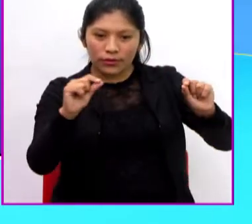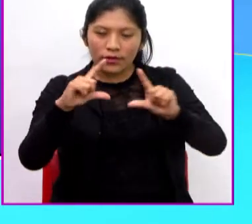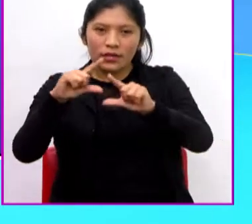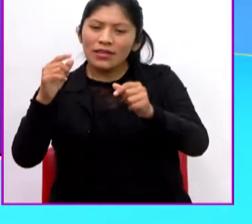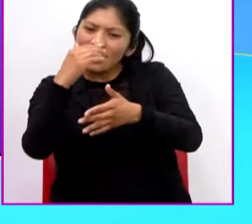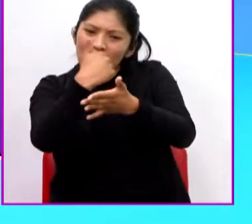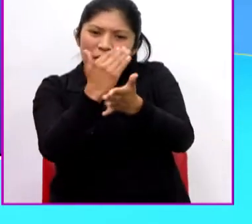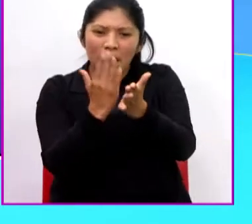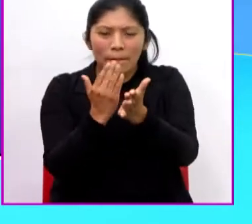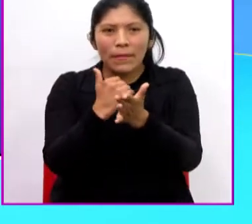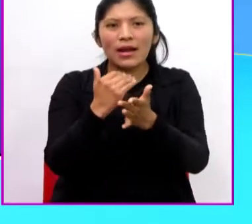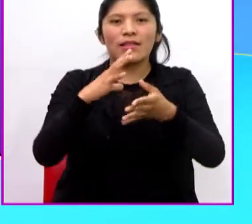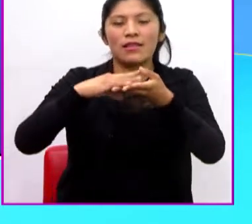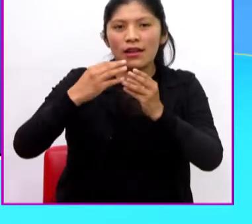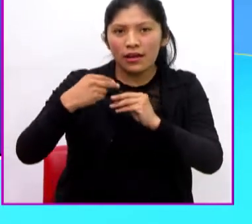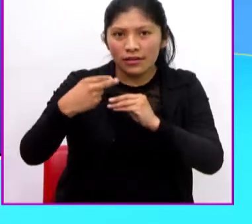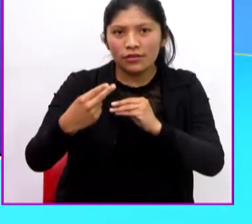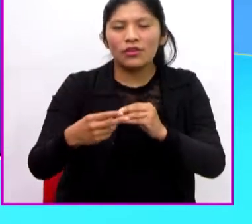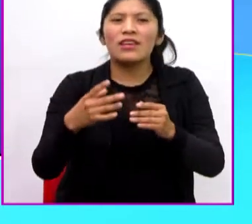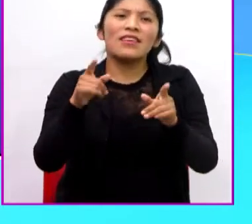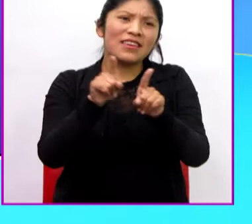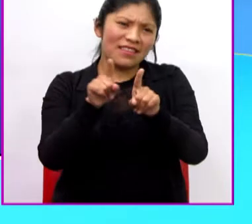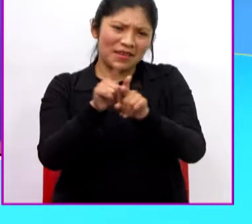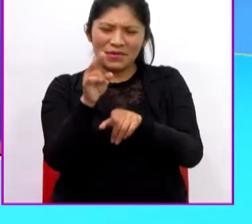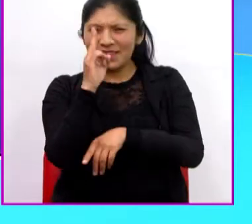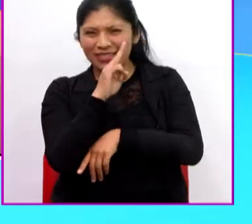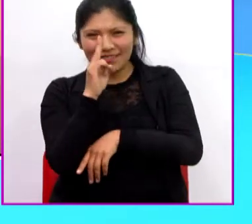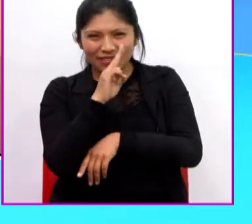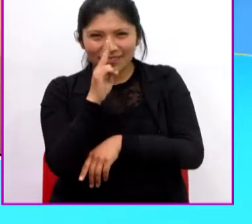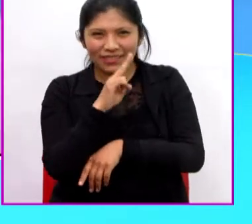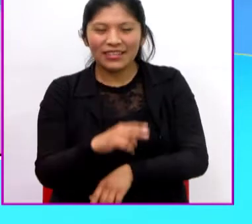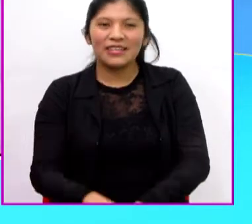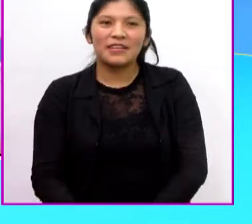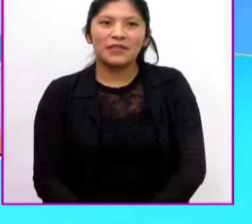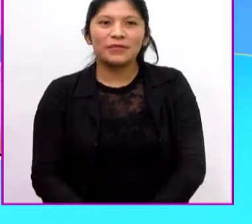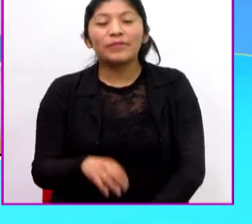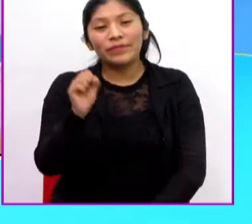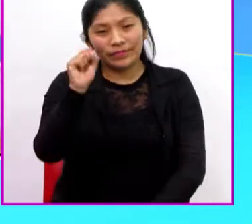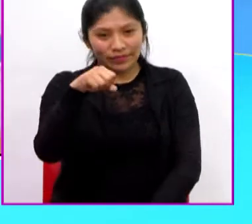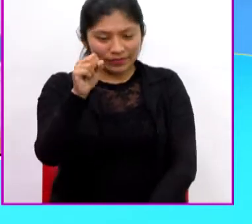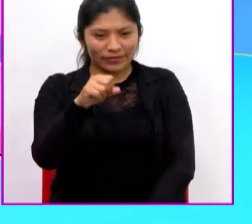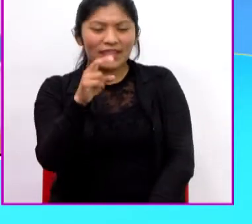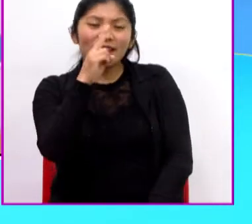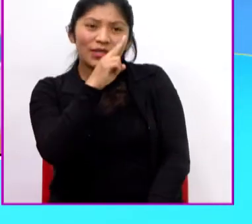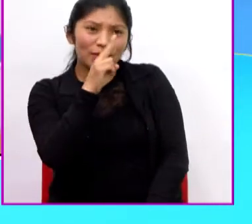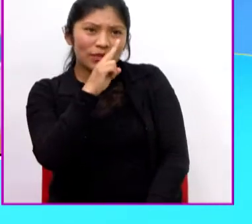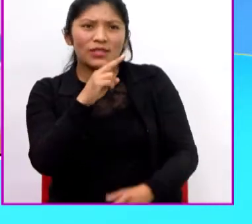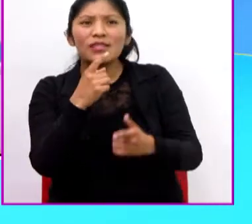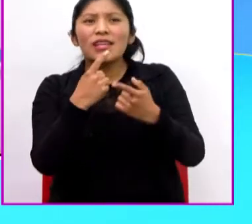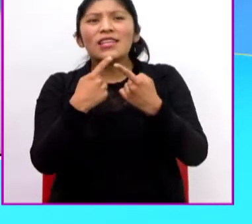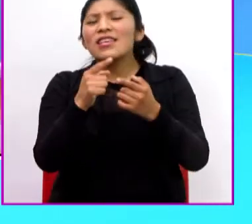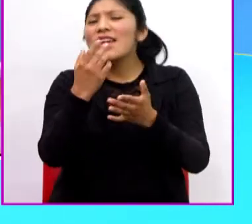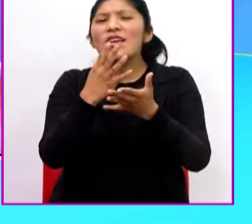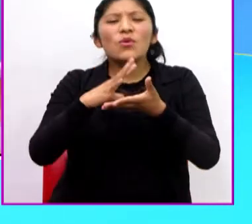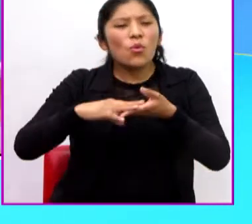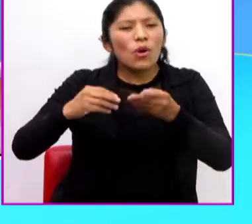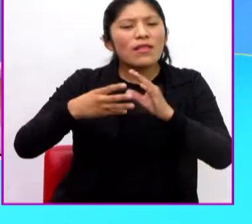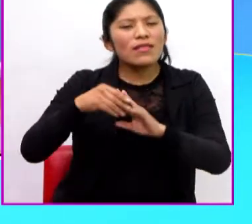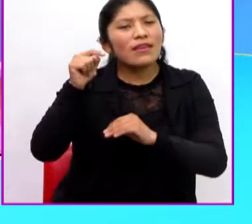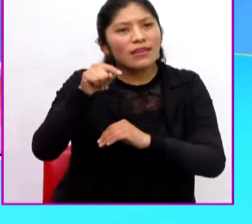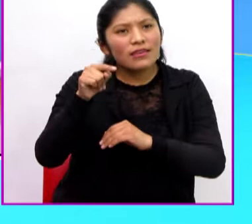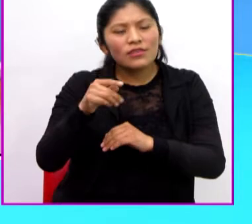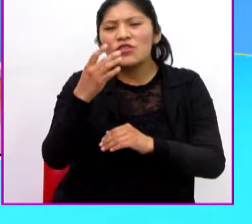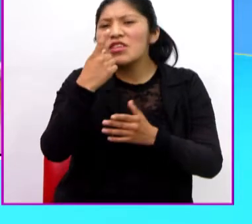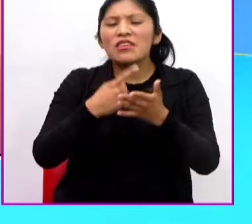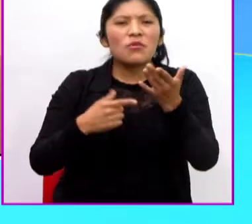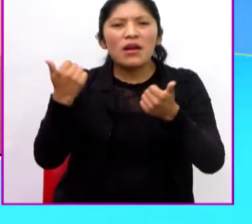parte de la historieta, que además es muy graciosa. Sí, es un chiste. ¿Qué está contando esta historieta? ¿De